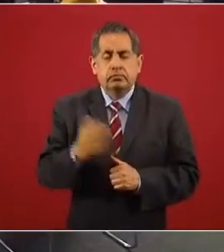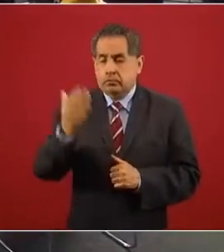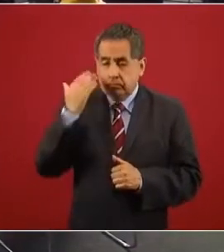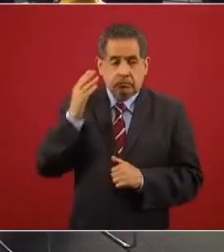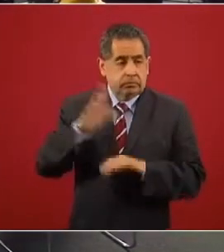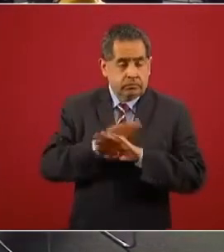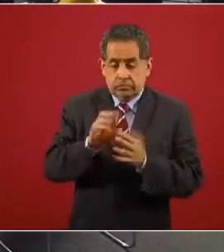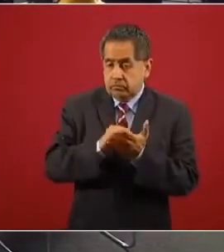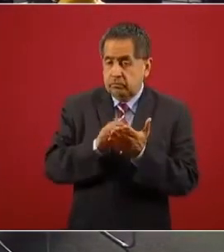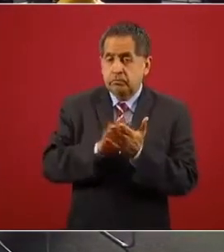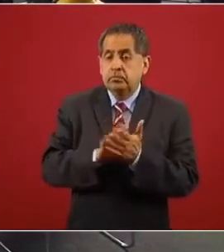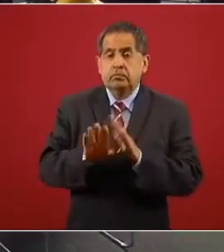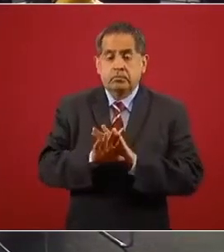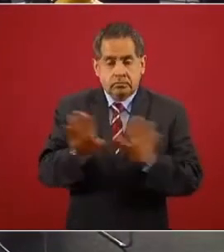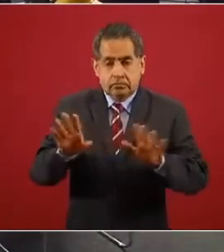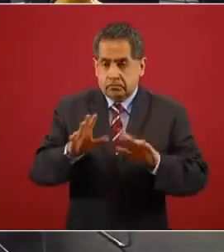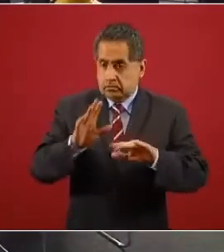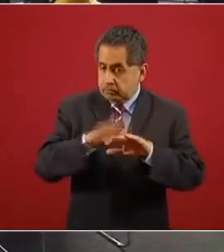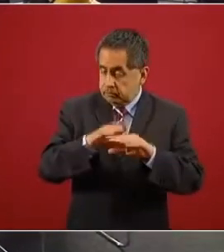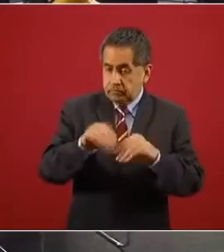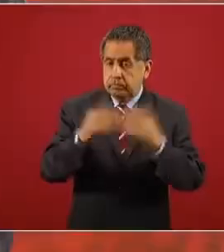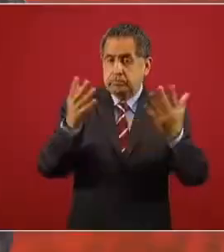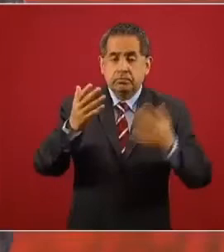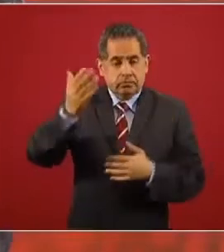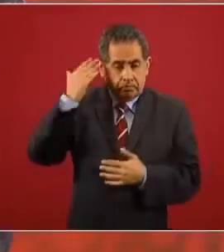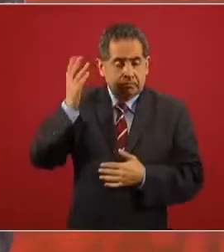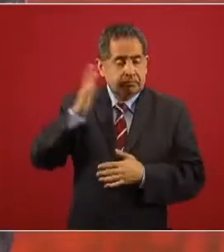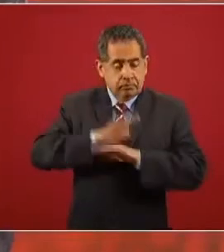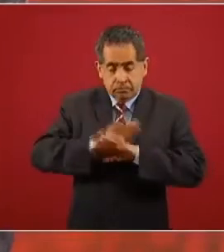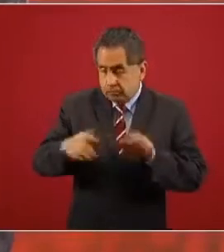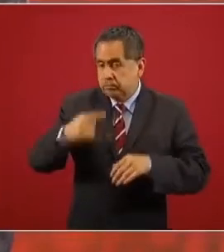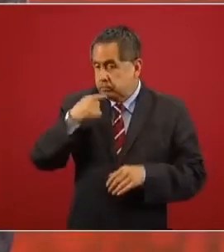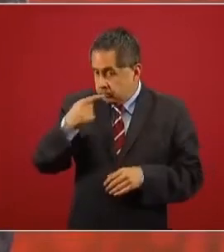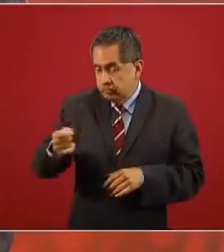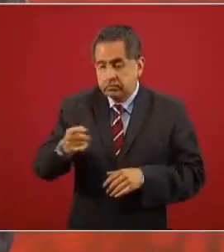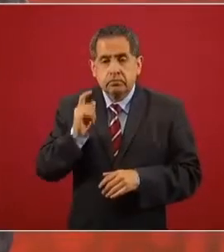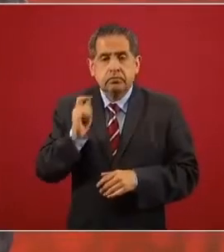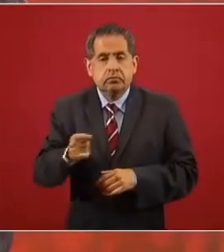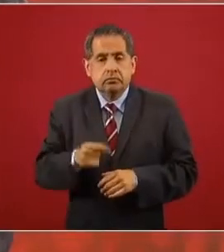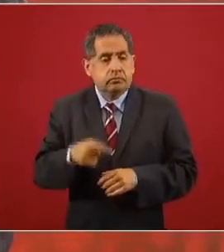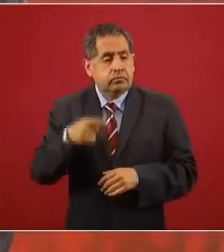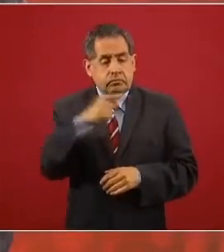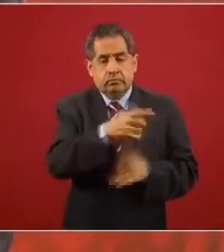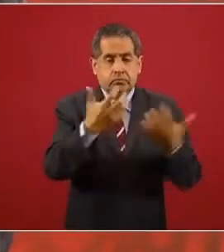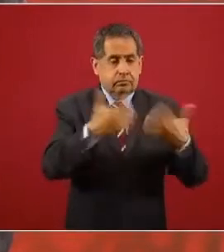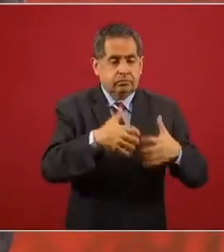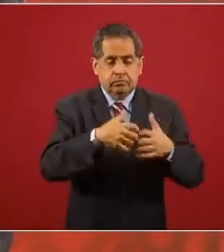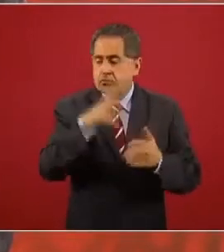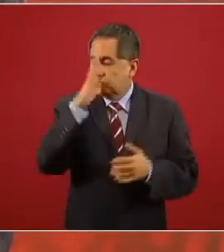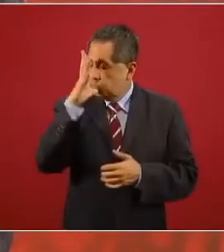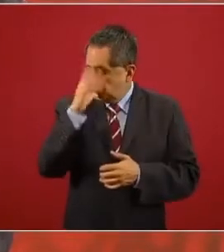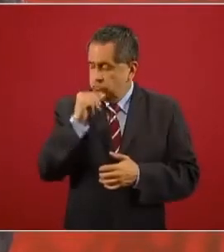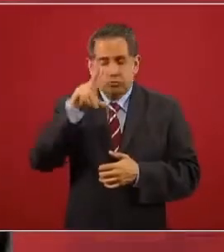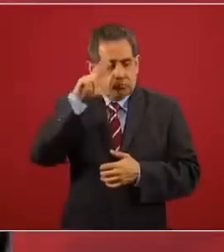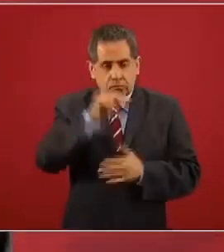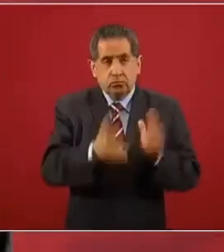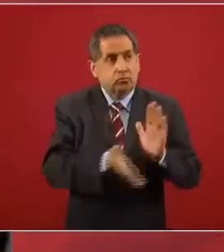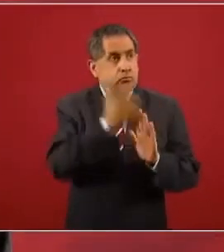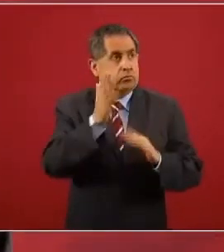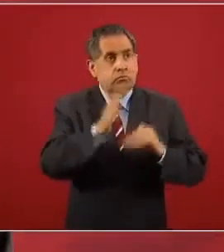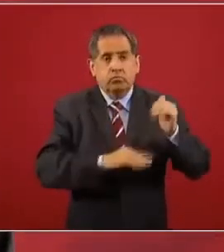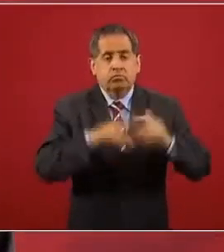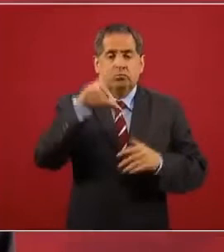claro, de manifiesto, que esa planta no puede construirse